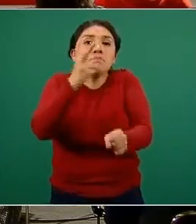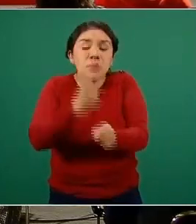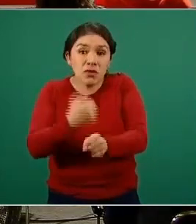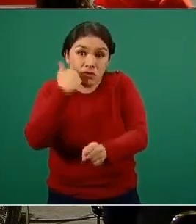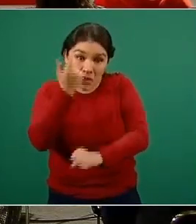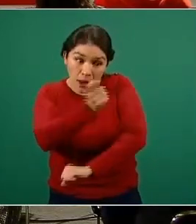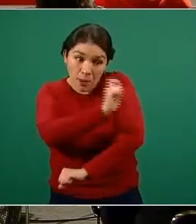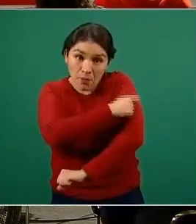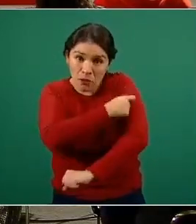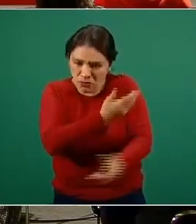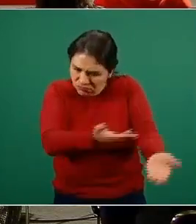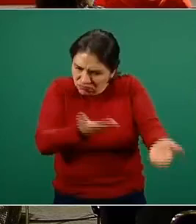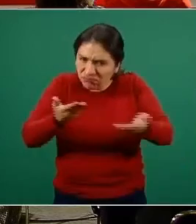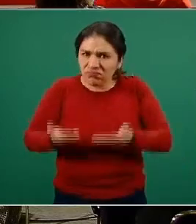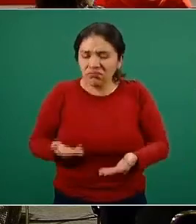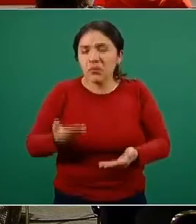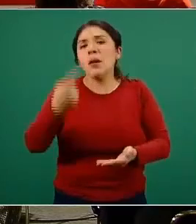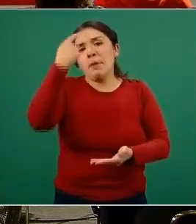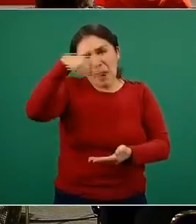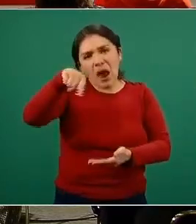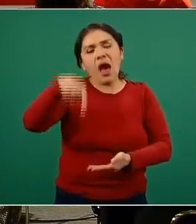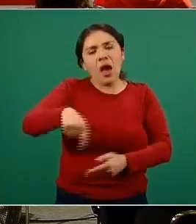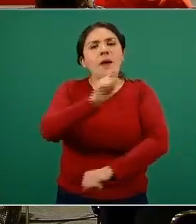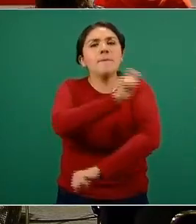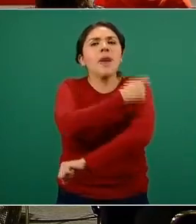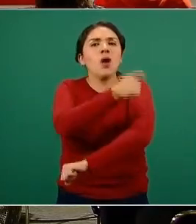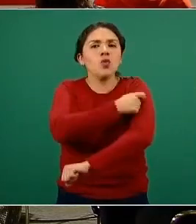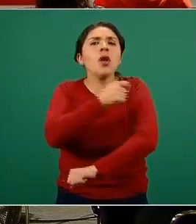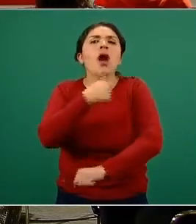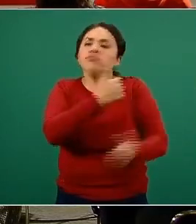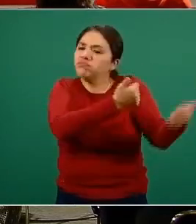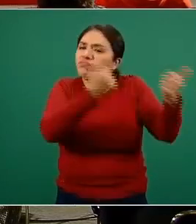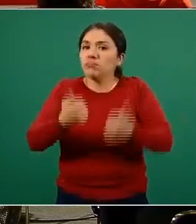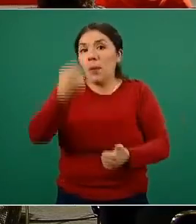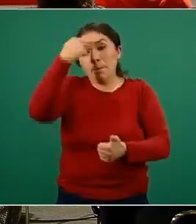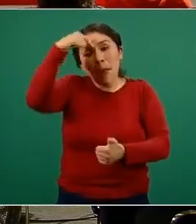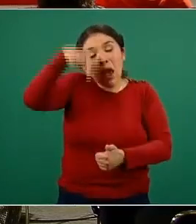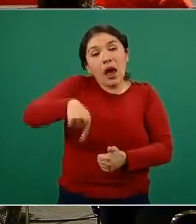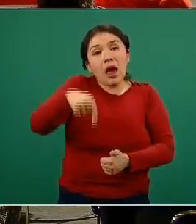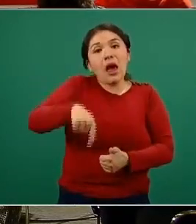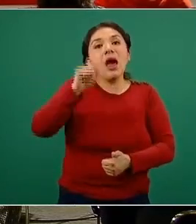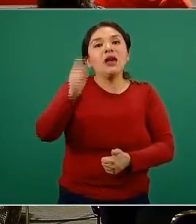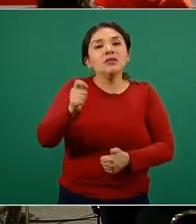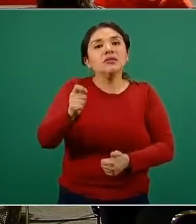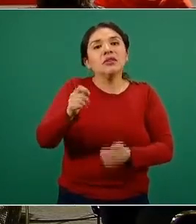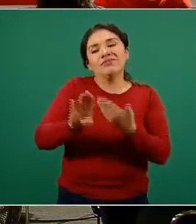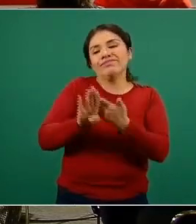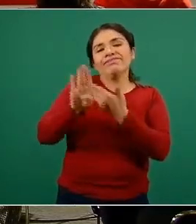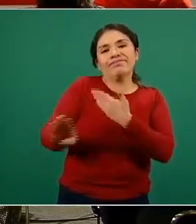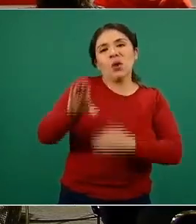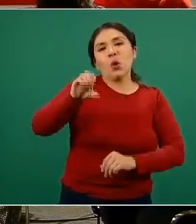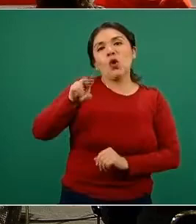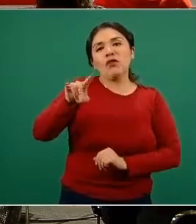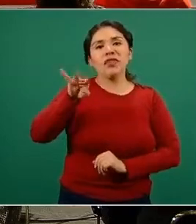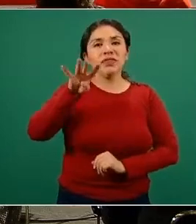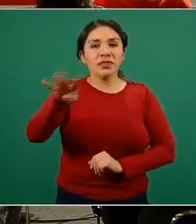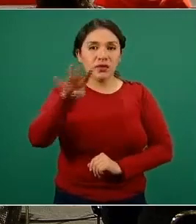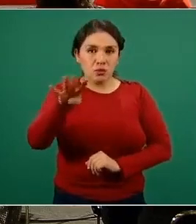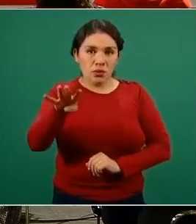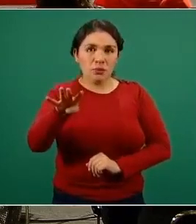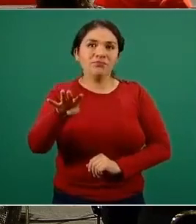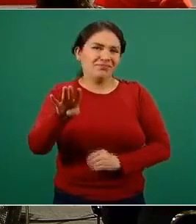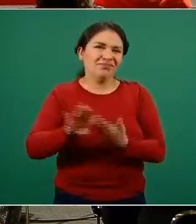a ser vacunada con las vacunas específicas para prevenir COVID-19, prevenir